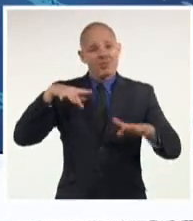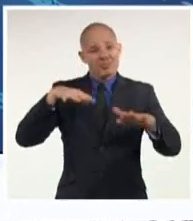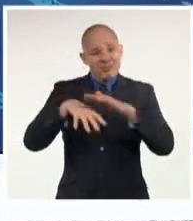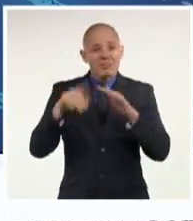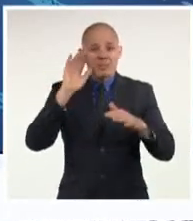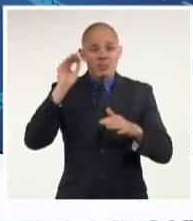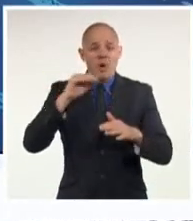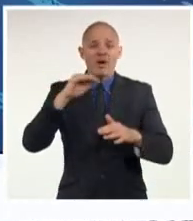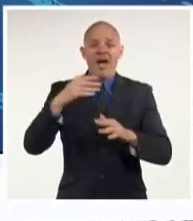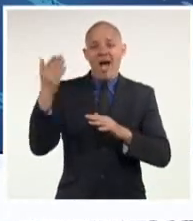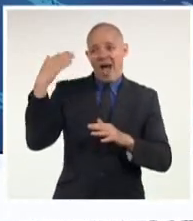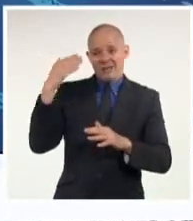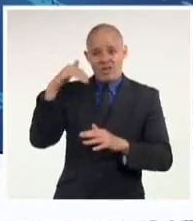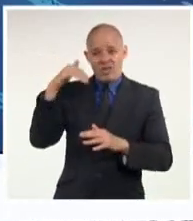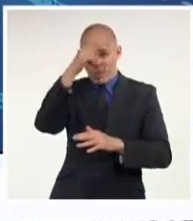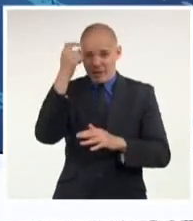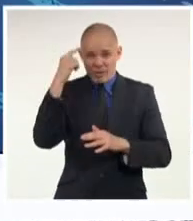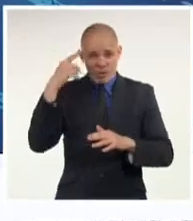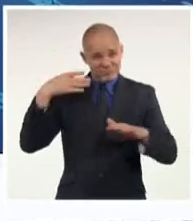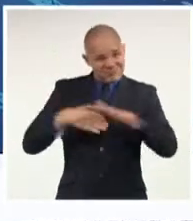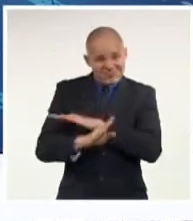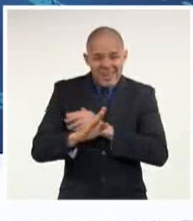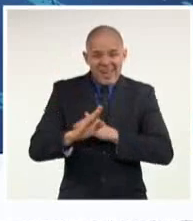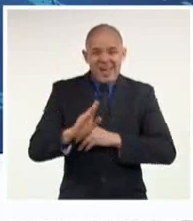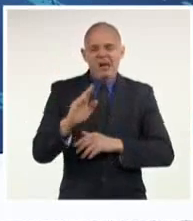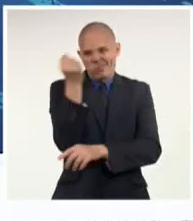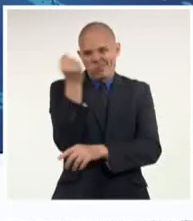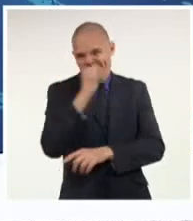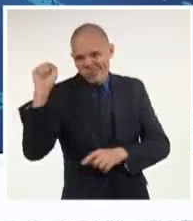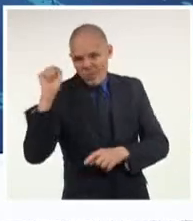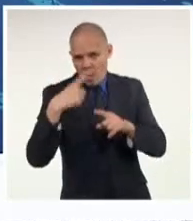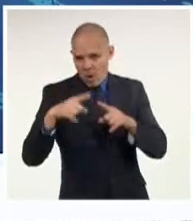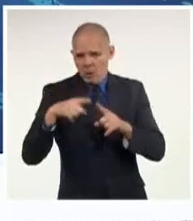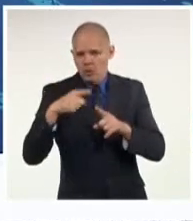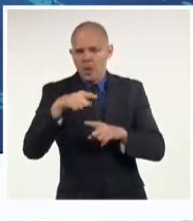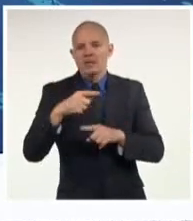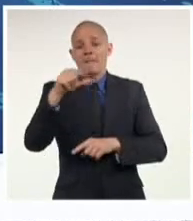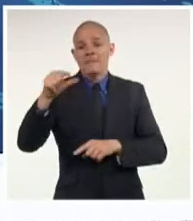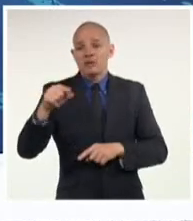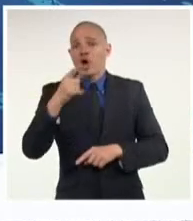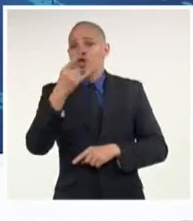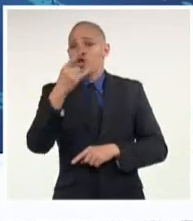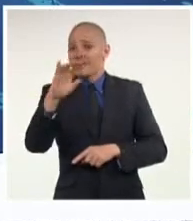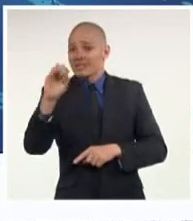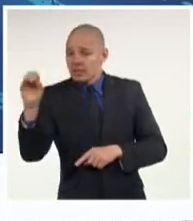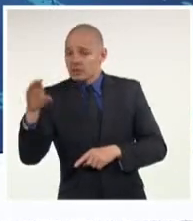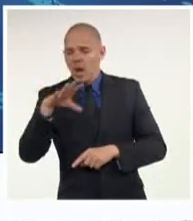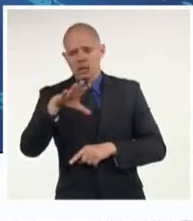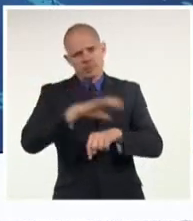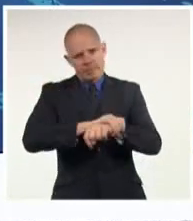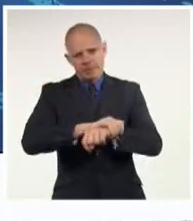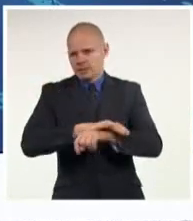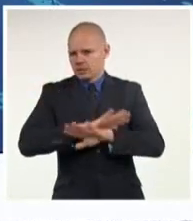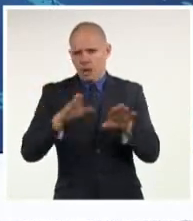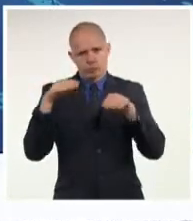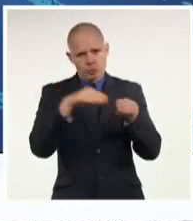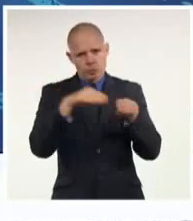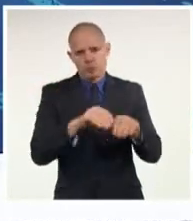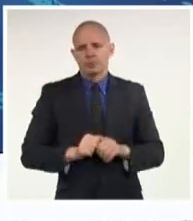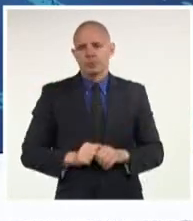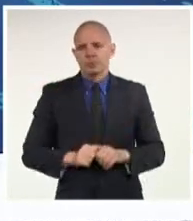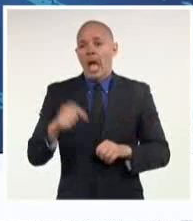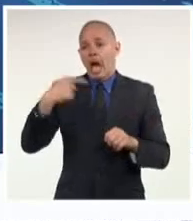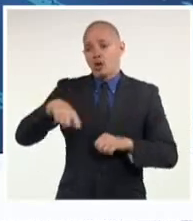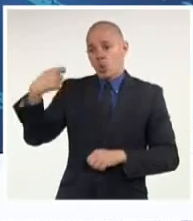actos vandálicos en el país que atacaron el Congreso, el Palacio de Planalto y dicha sede federal. El juez de dicho organismo, Alexander de